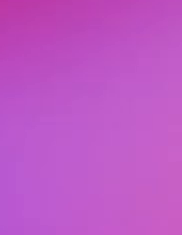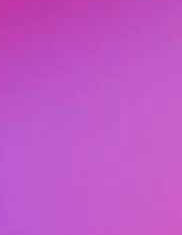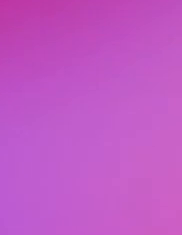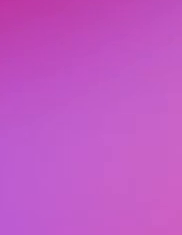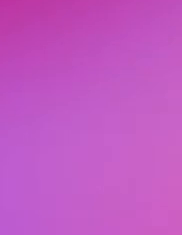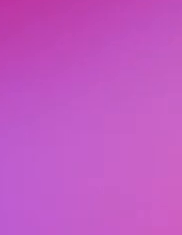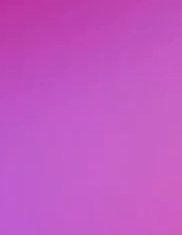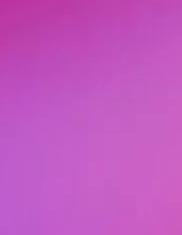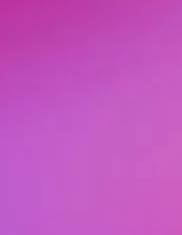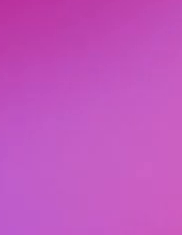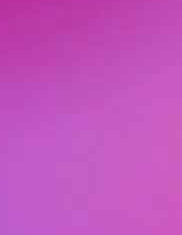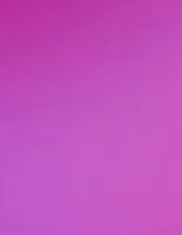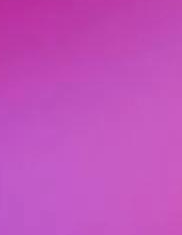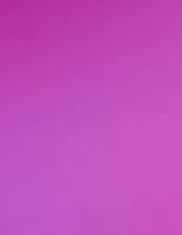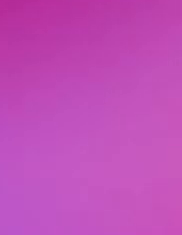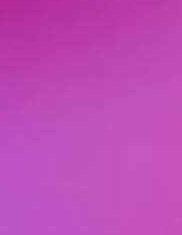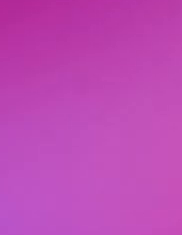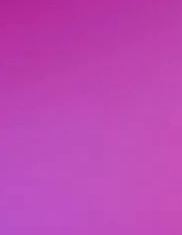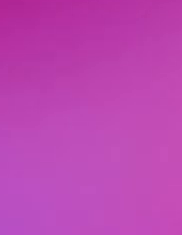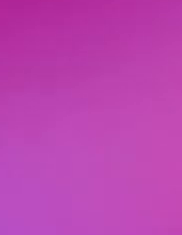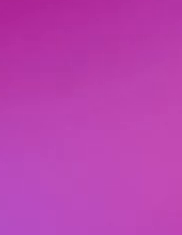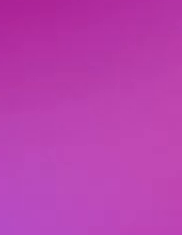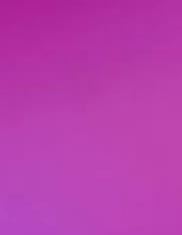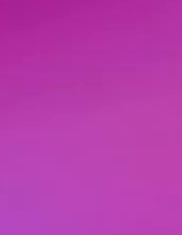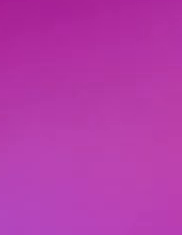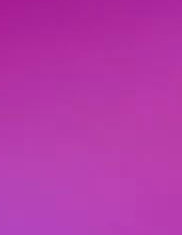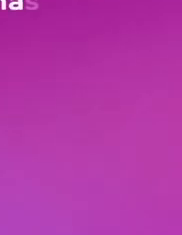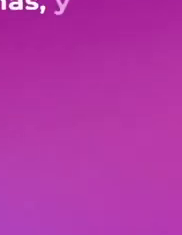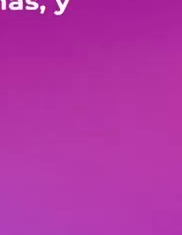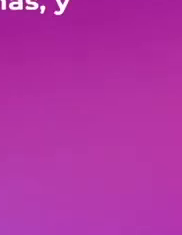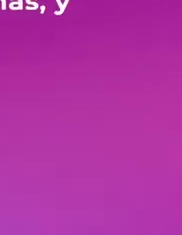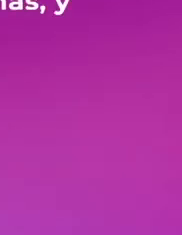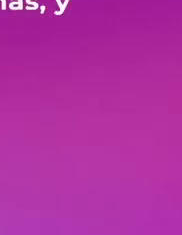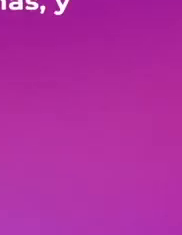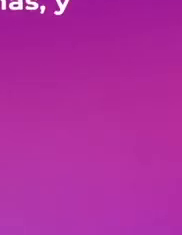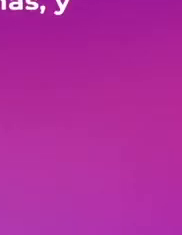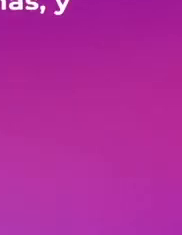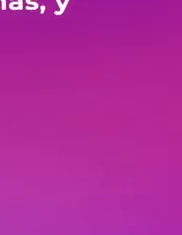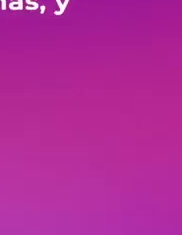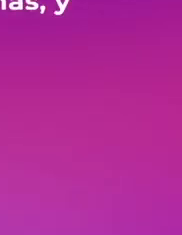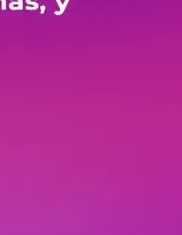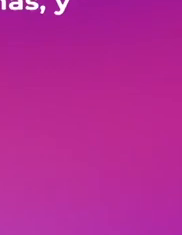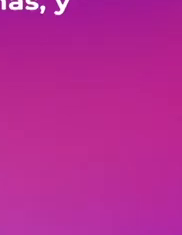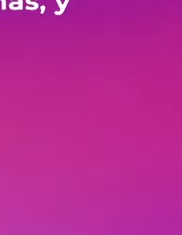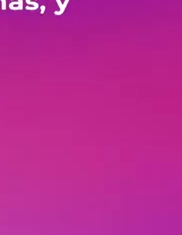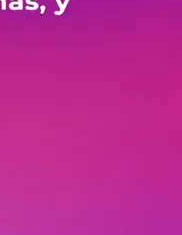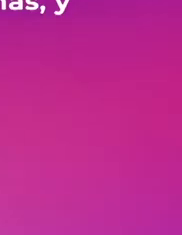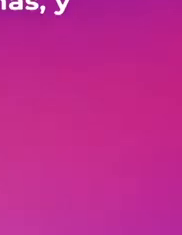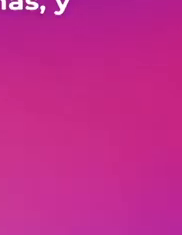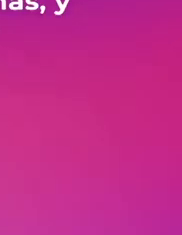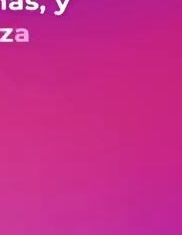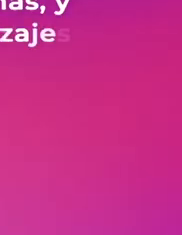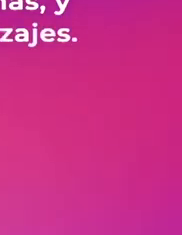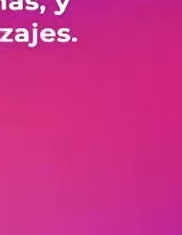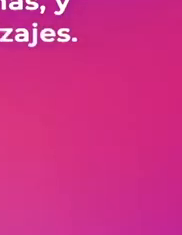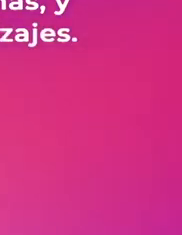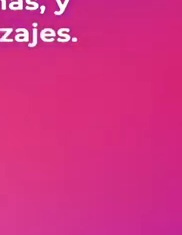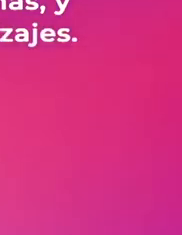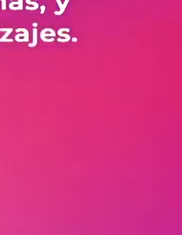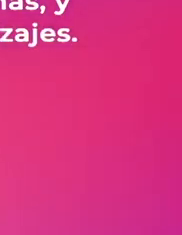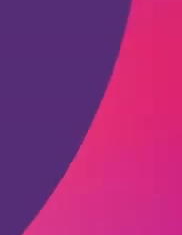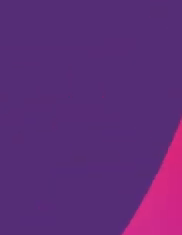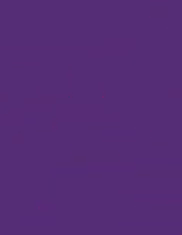.mx, en donde podrás ver nuevamente los videos de los programas y además encontrarás actividades para fortalecer tus